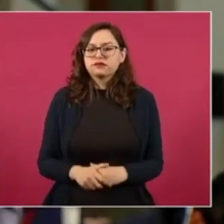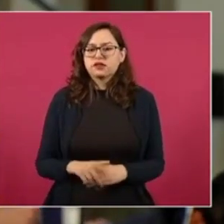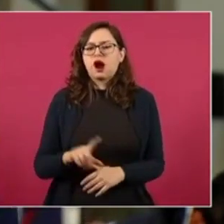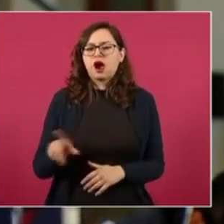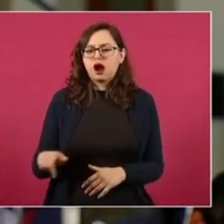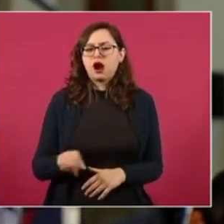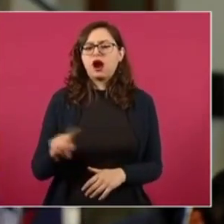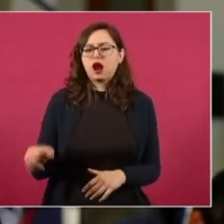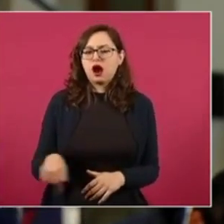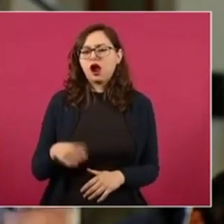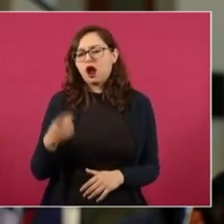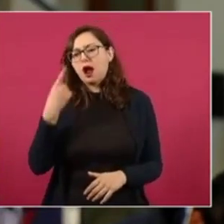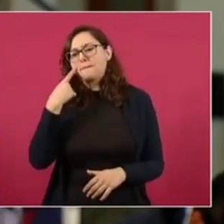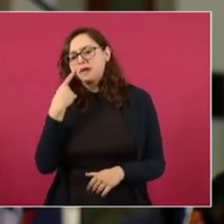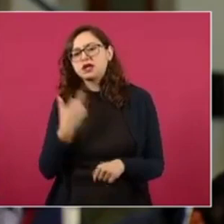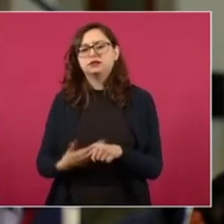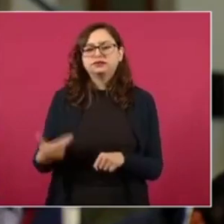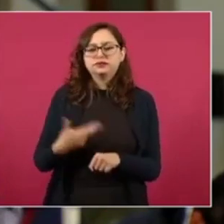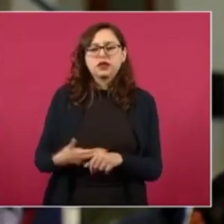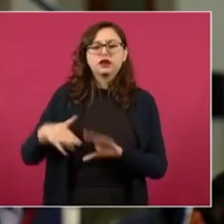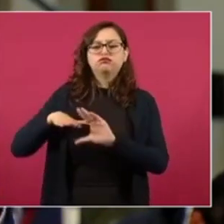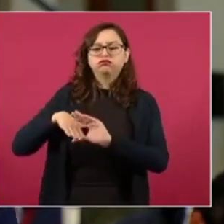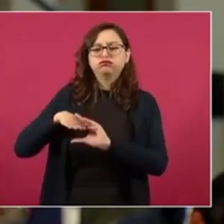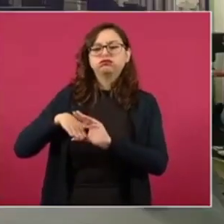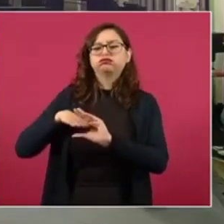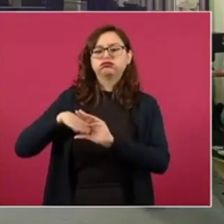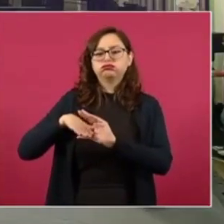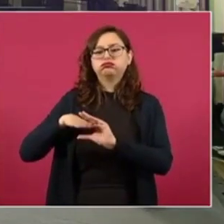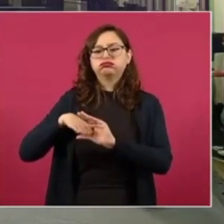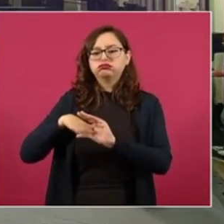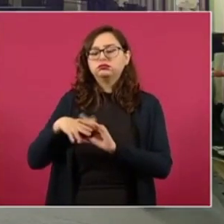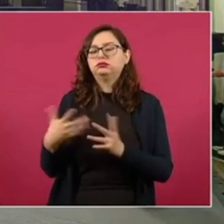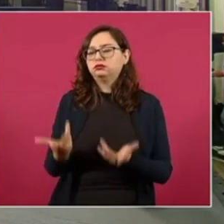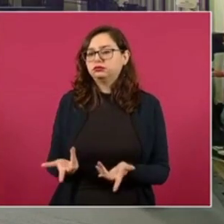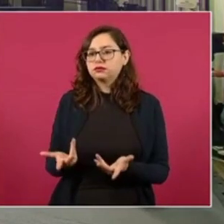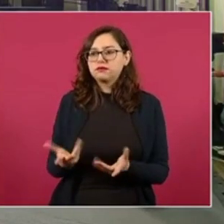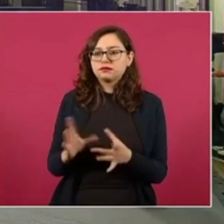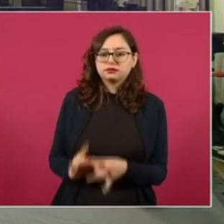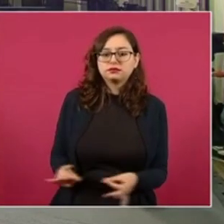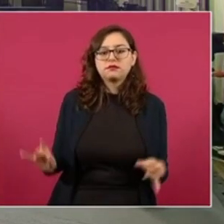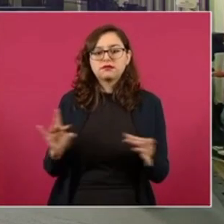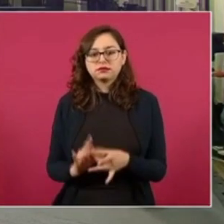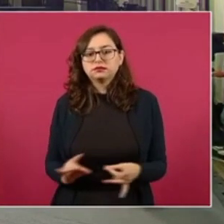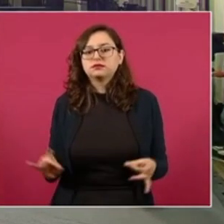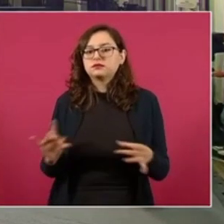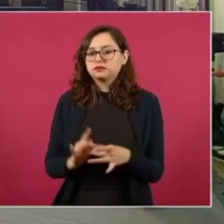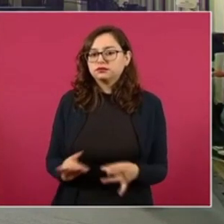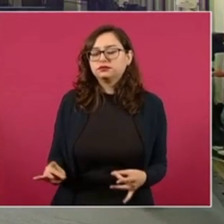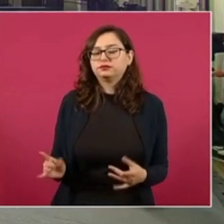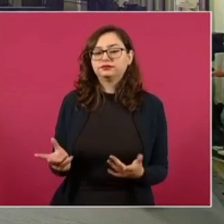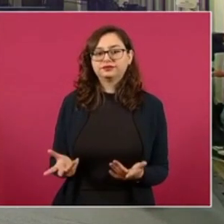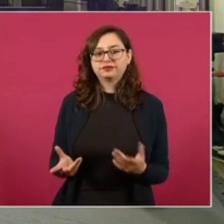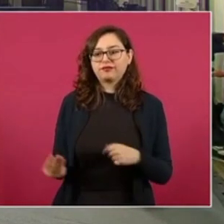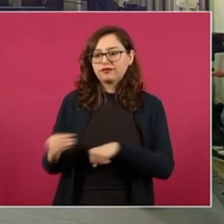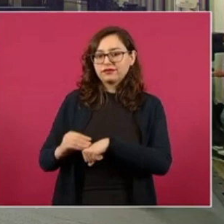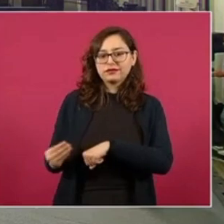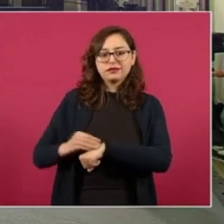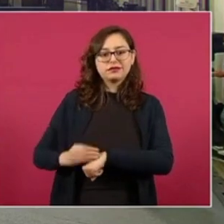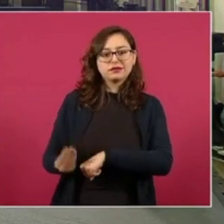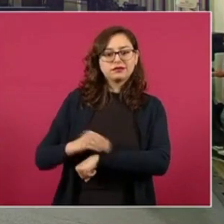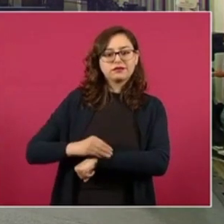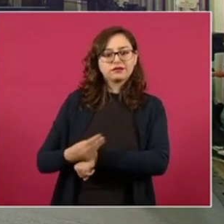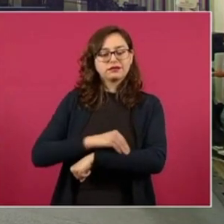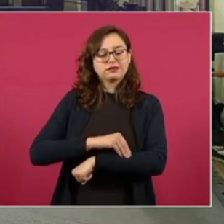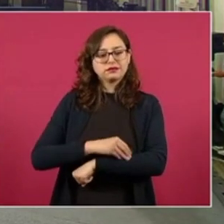diciéndoles que no procede, que el área de Agostadero no puede darle soporte a determinado número de cabezas de ganado. Obviamente,